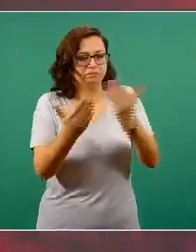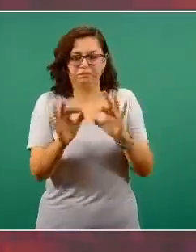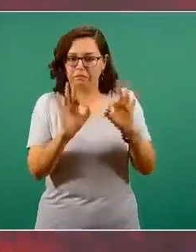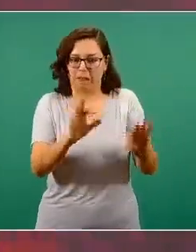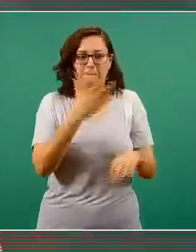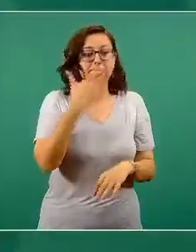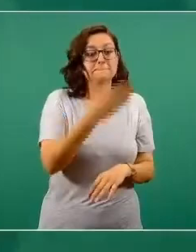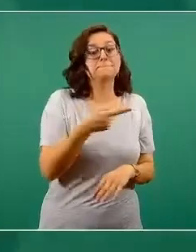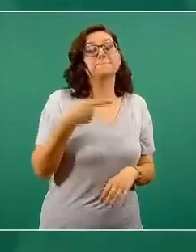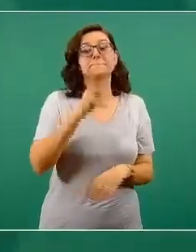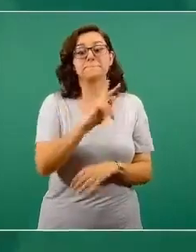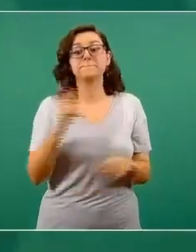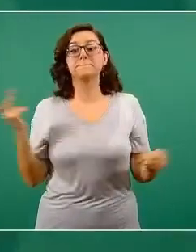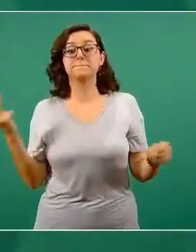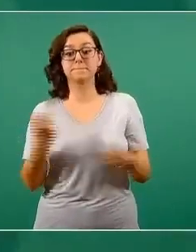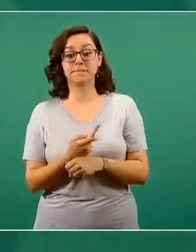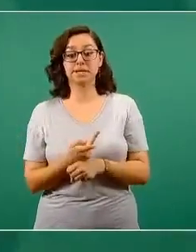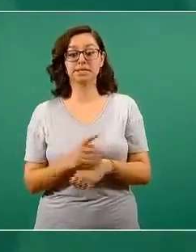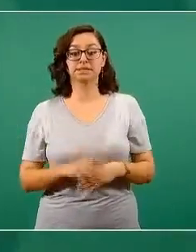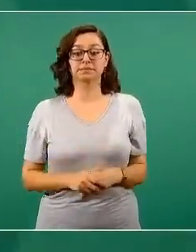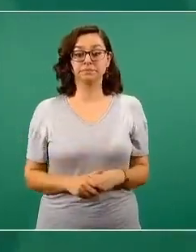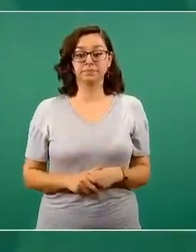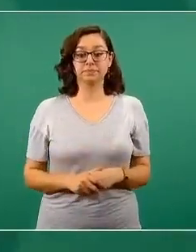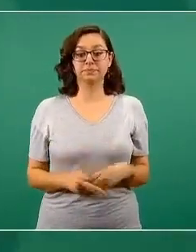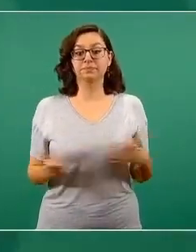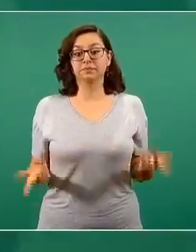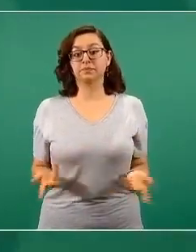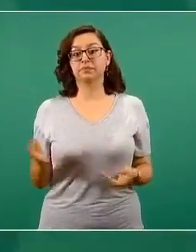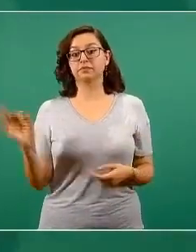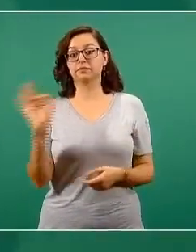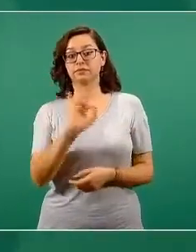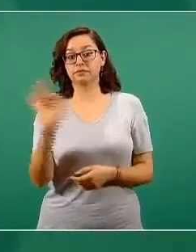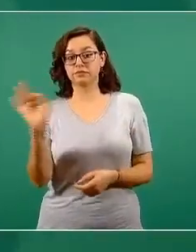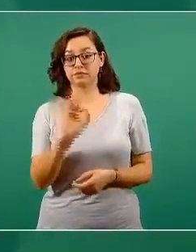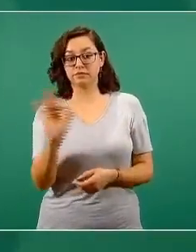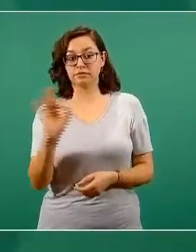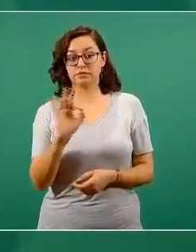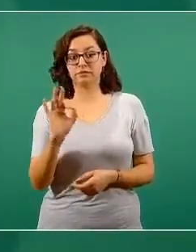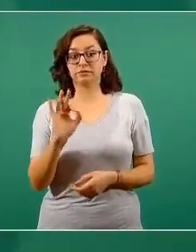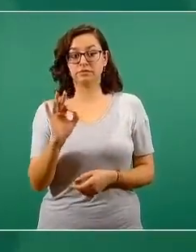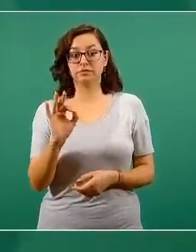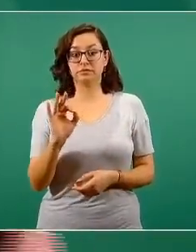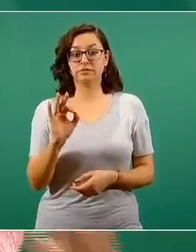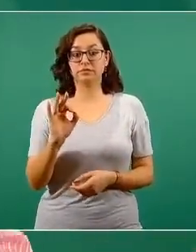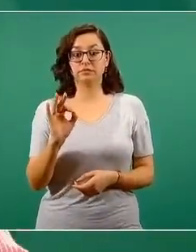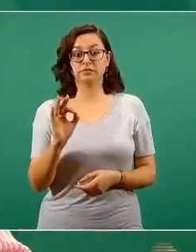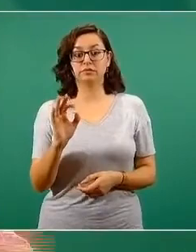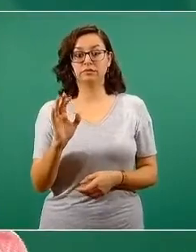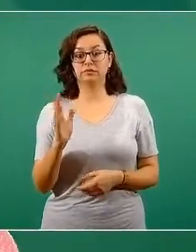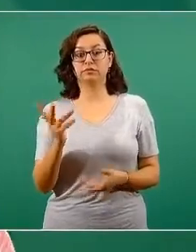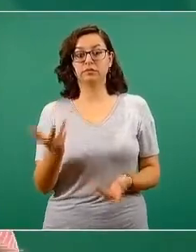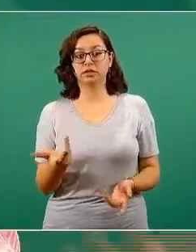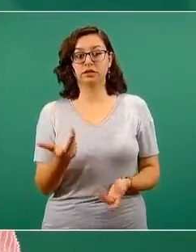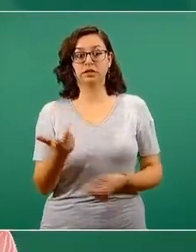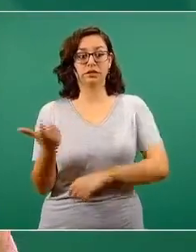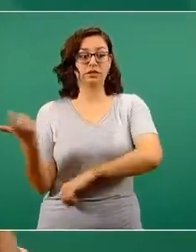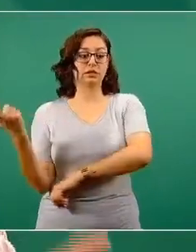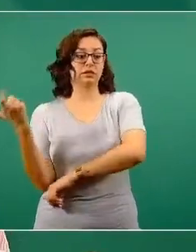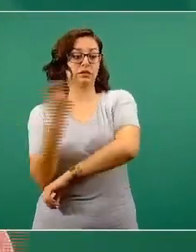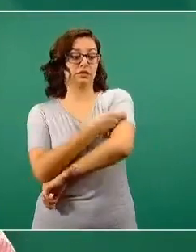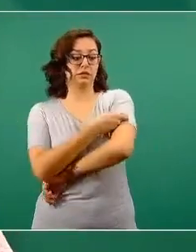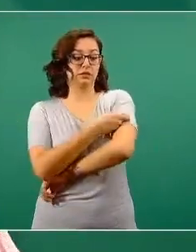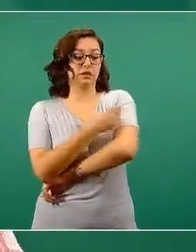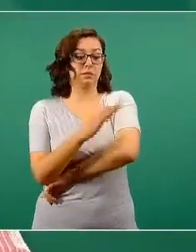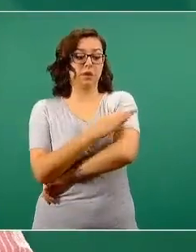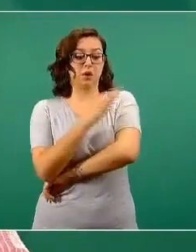estaba que si en un momento dado algunas vacunas pueden perder la inmunidad que